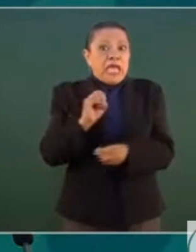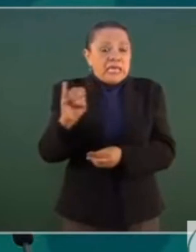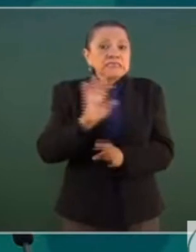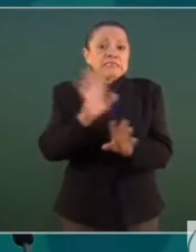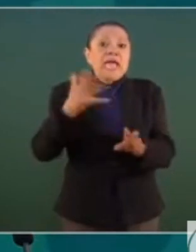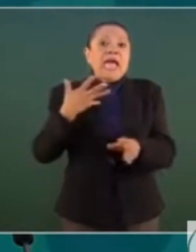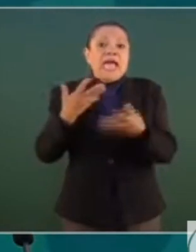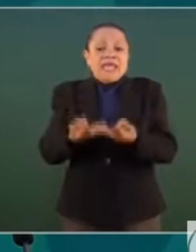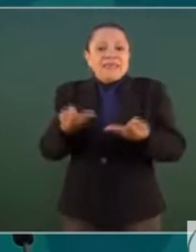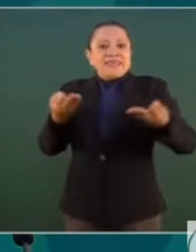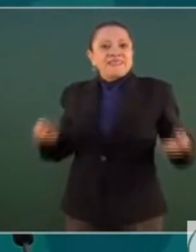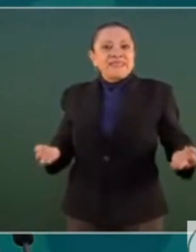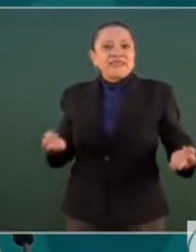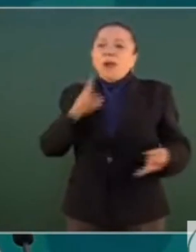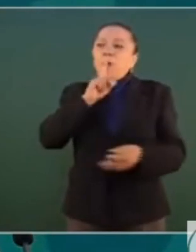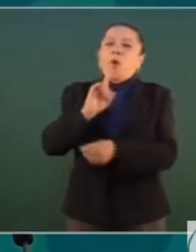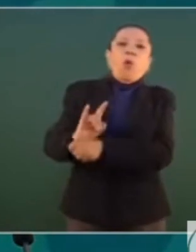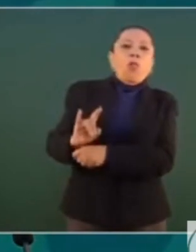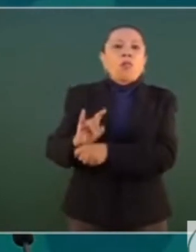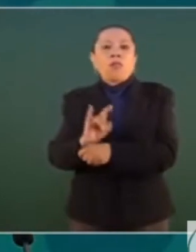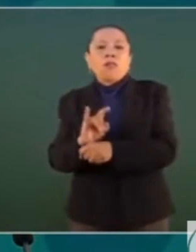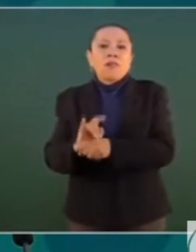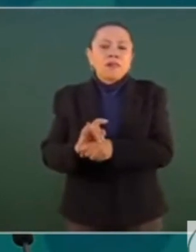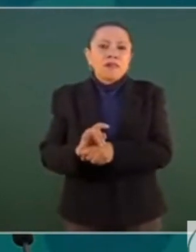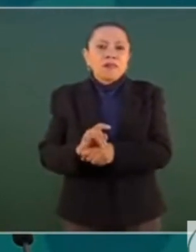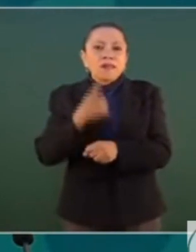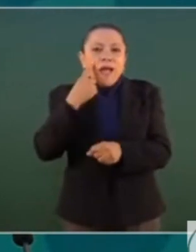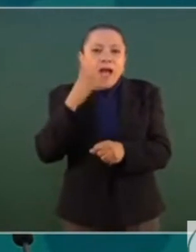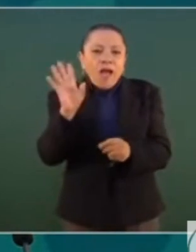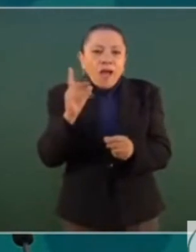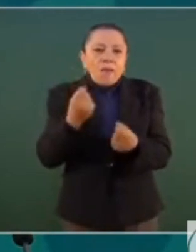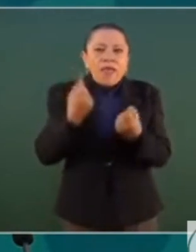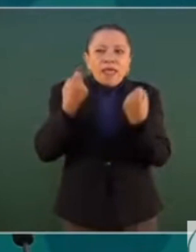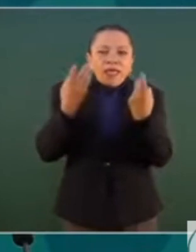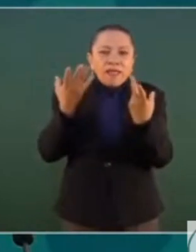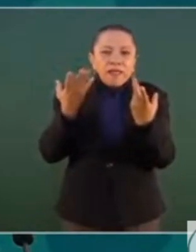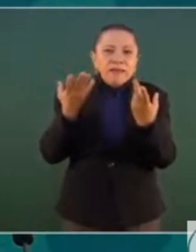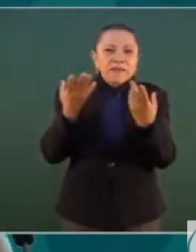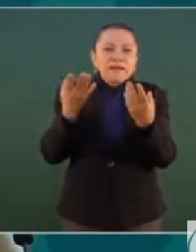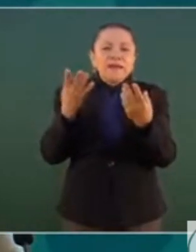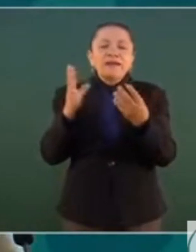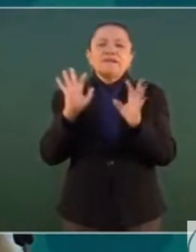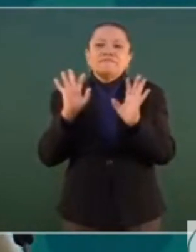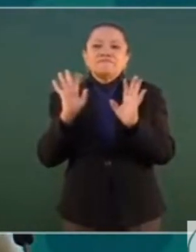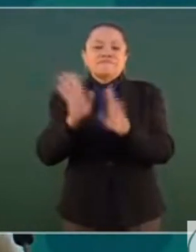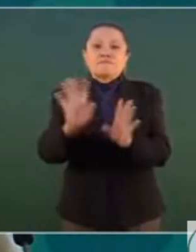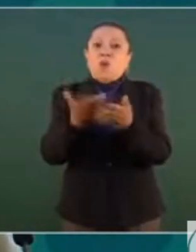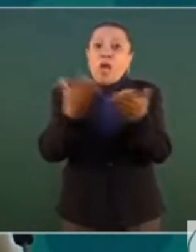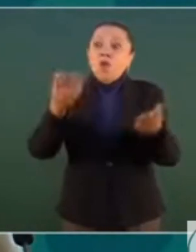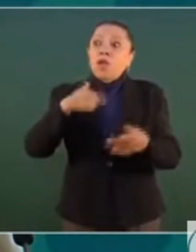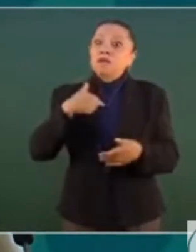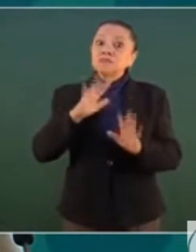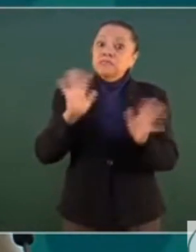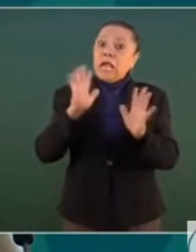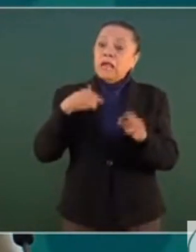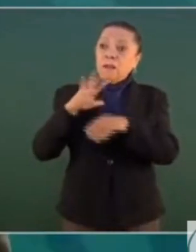porque se dedican a especular. Y que ahora digan, yo tengo esta concesión y la voy a